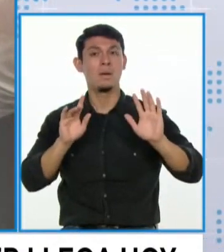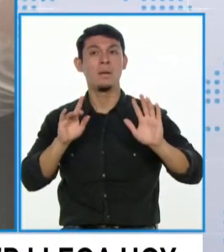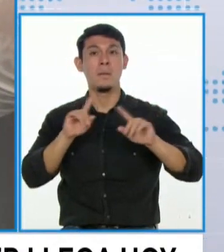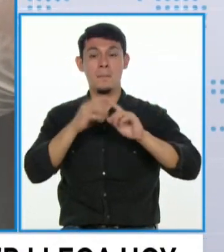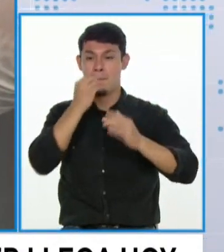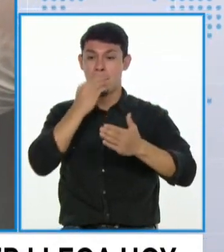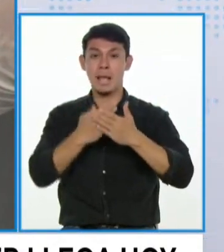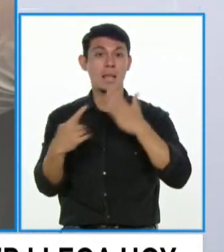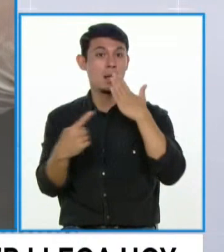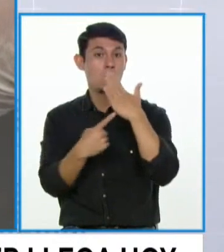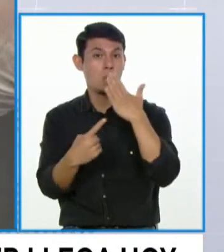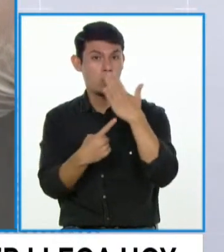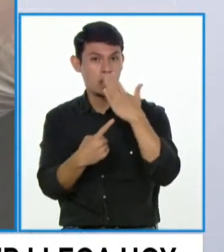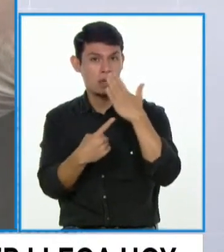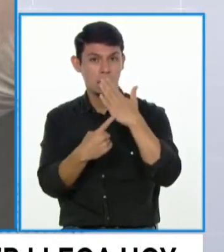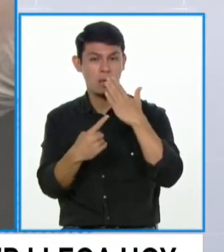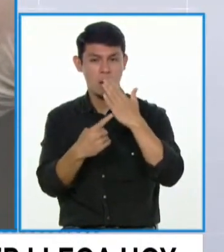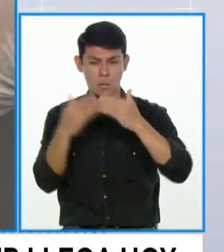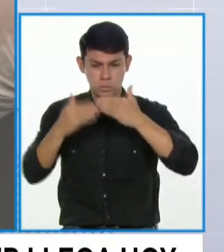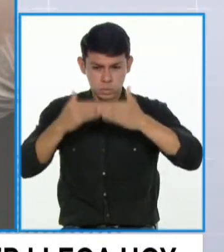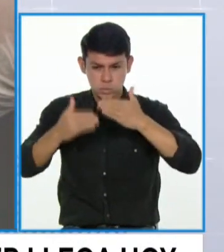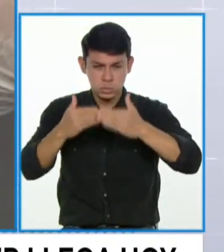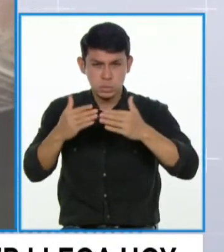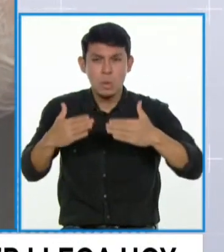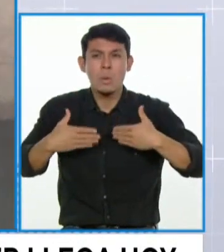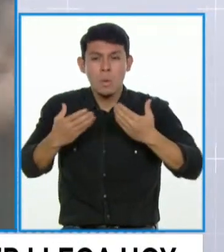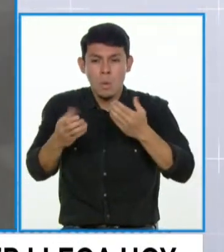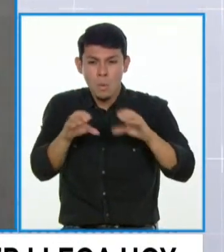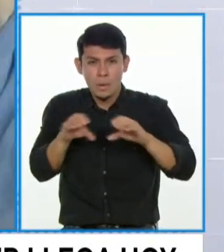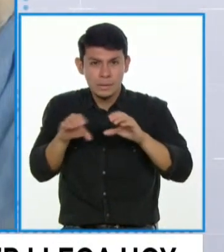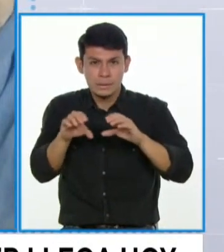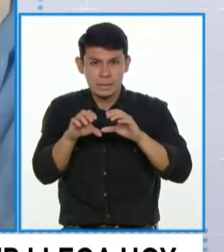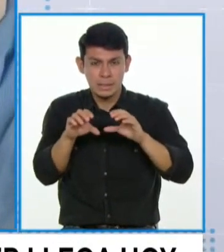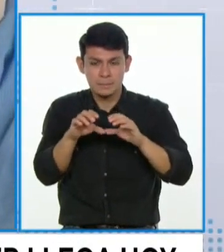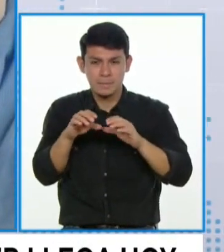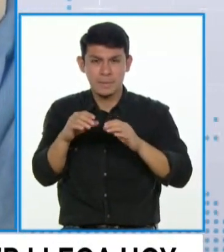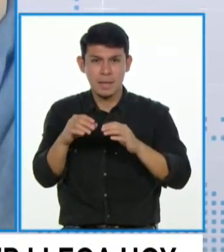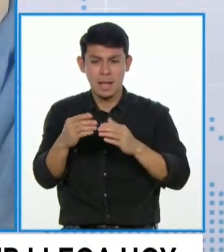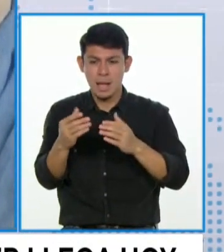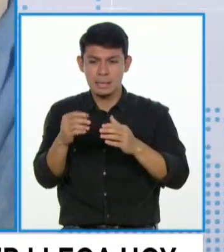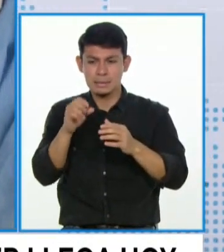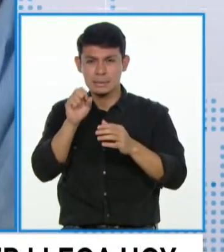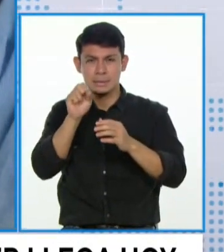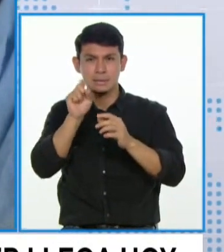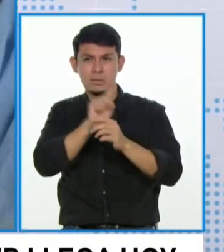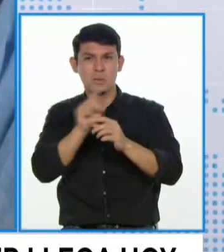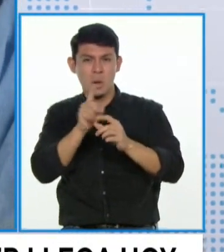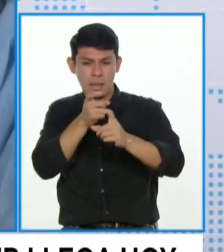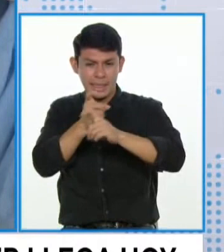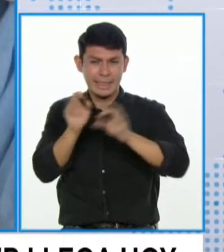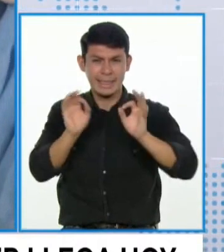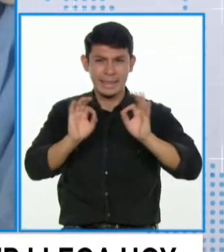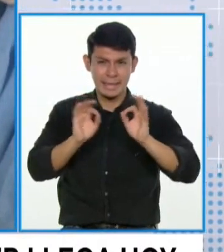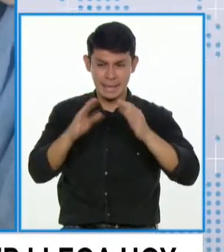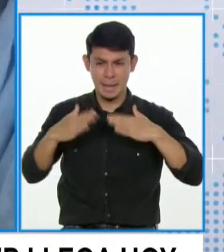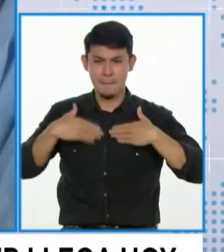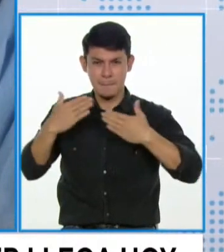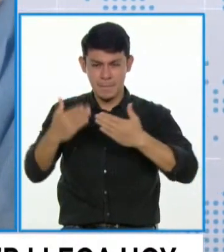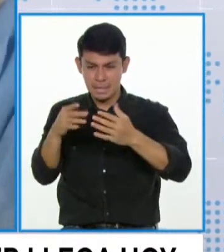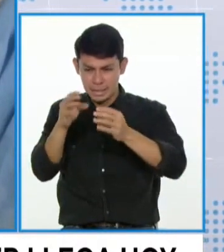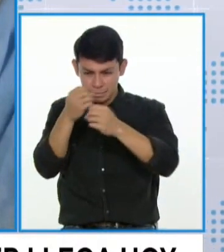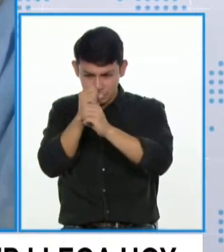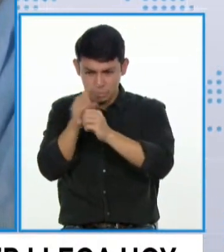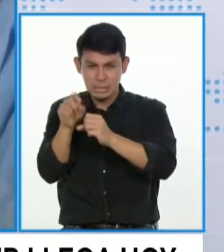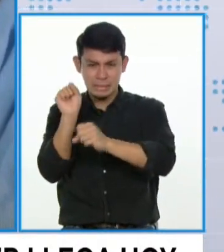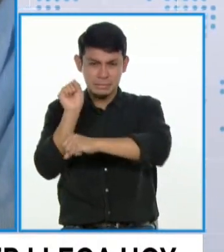de esa tecnología es que es como tecnología de punta que es, se puede actualizar sin necesidad de colgar con los ensayos clínicos precisamente para que ataque esas